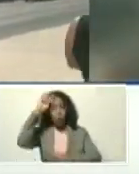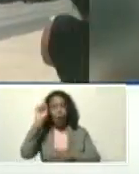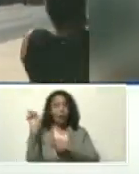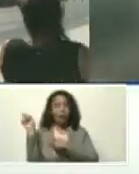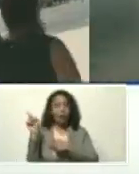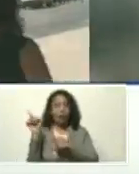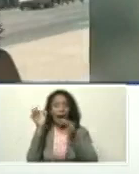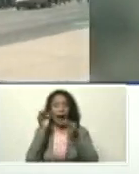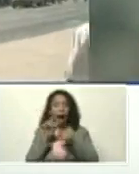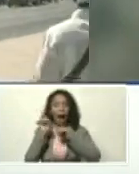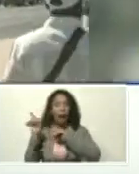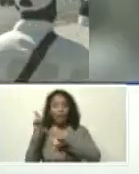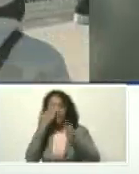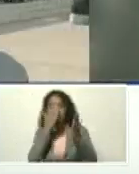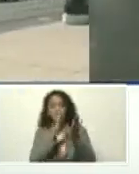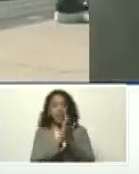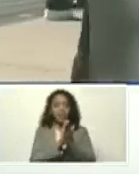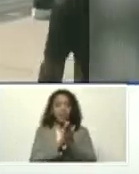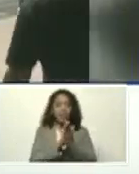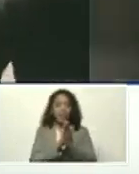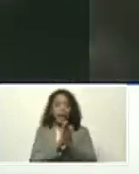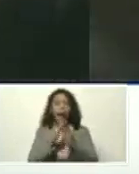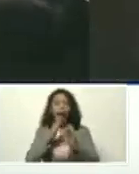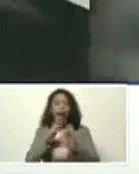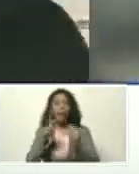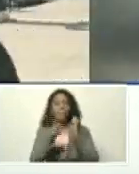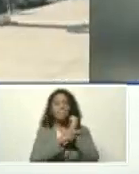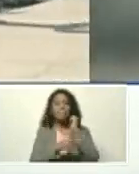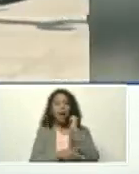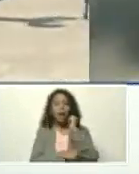exactamente, al frente, del parque, La Fraternidad,